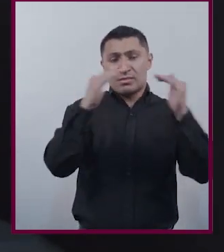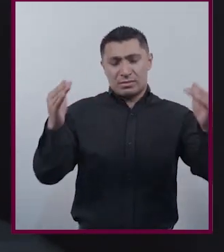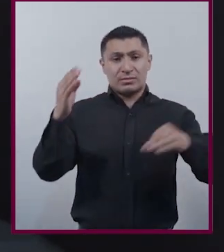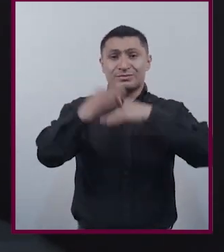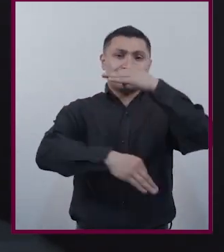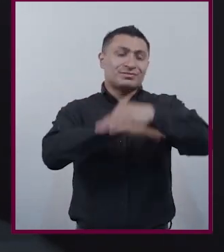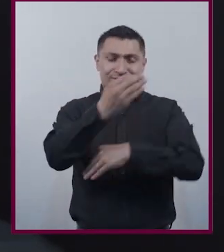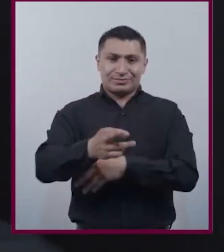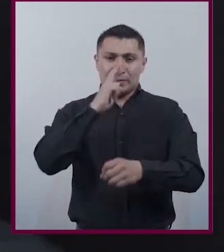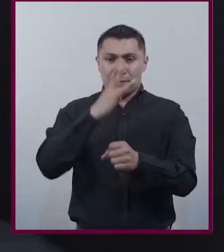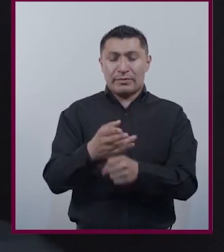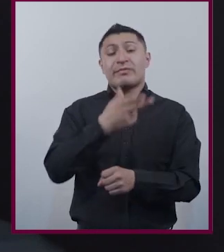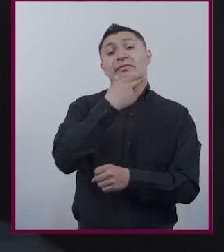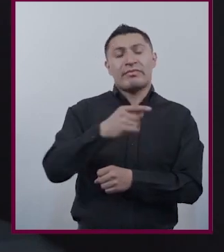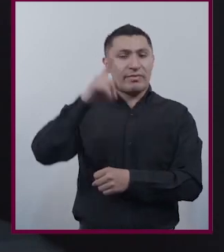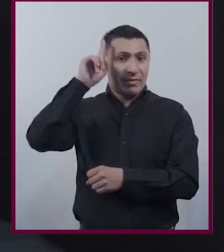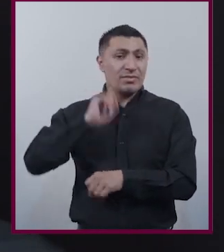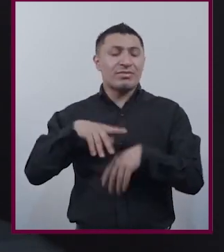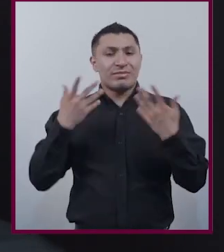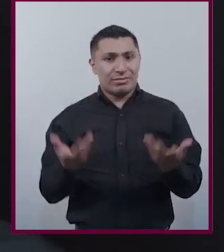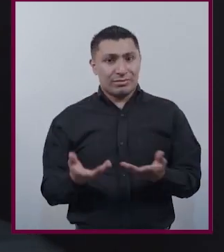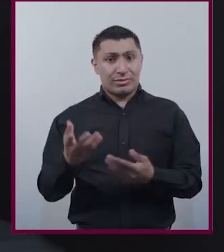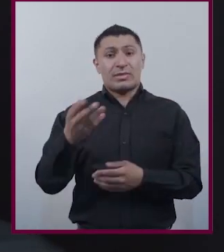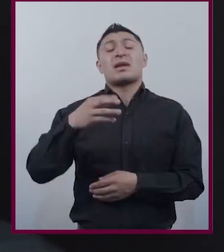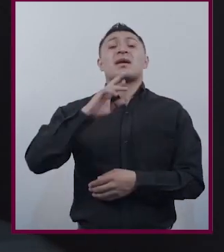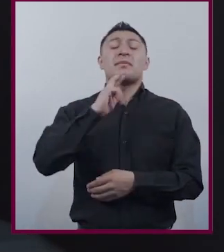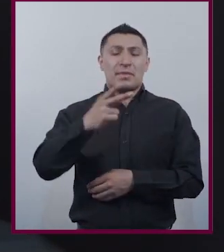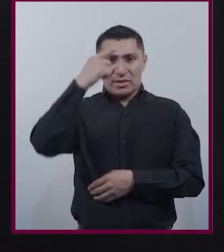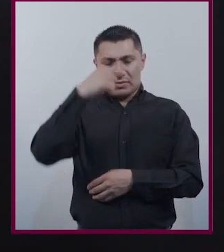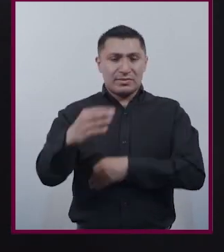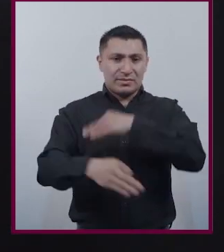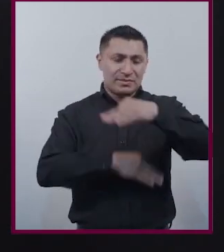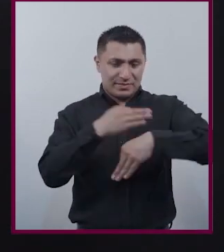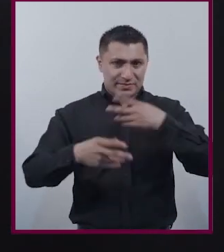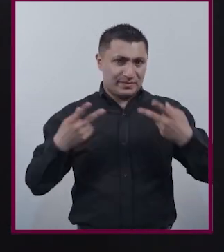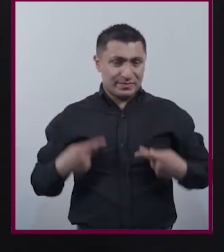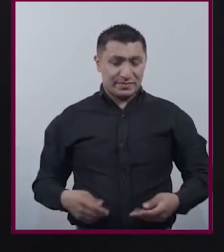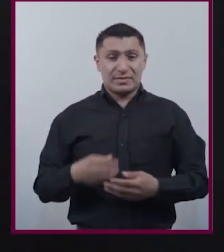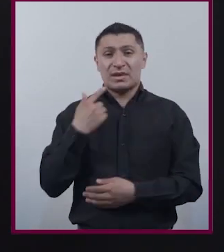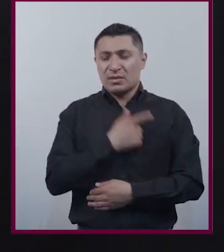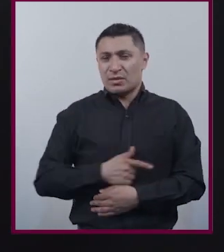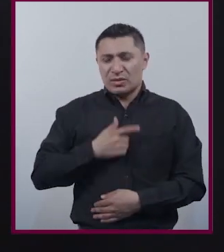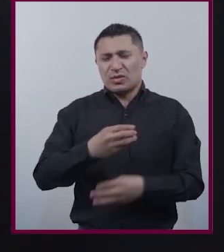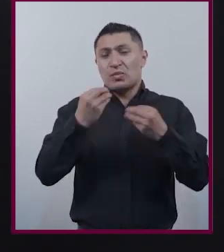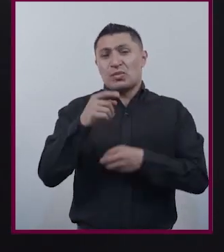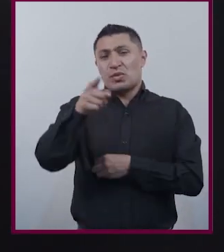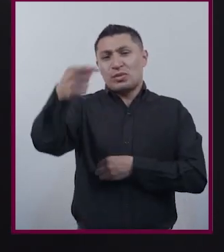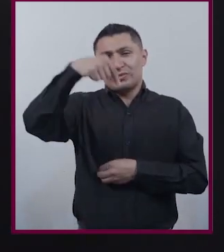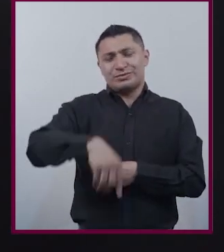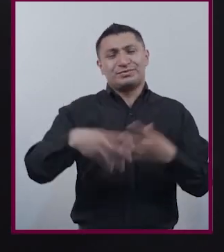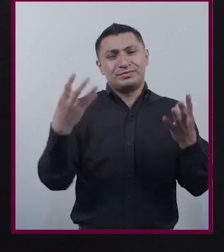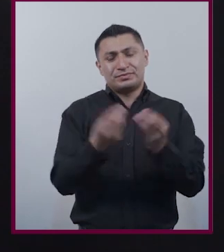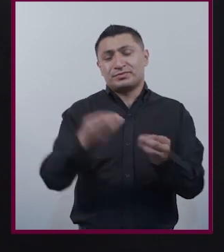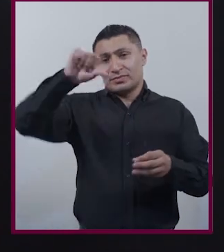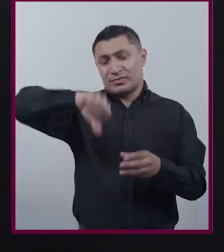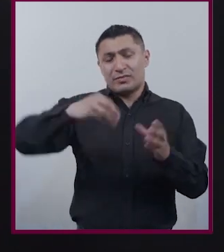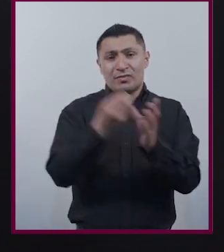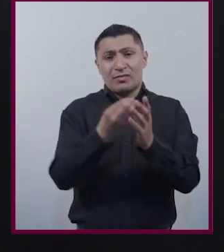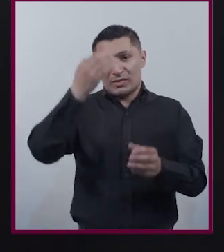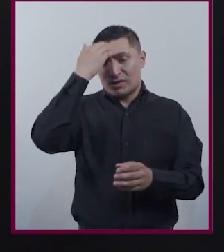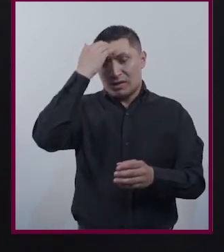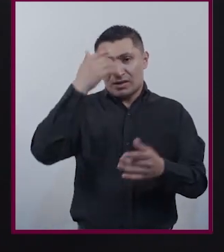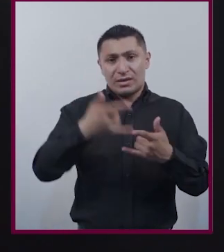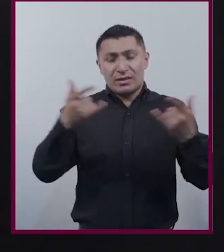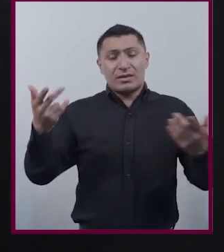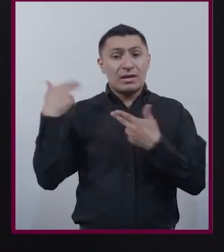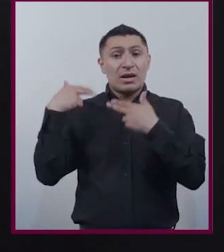compete a todos Mujeres y hombres Y nos conviene A todos Nos da mucho gusto Que nos hayas acompañado En este programa De conciencia